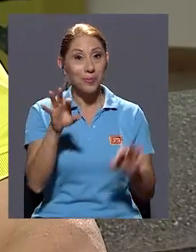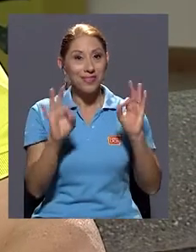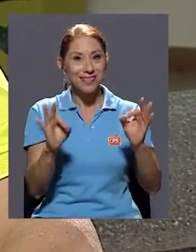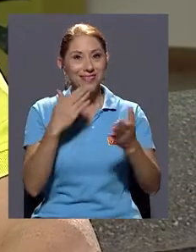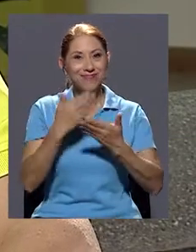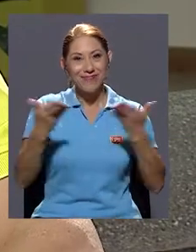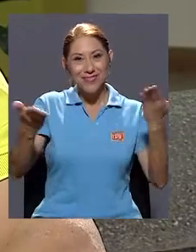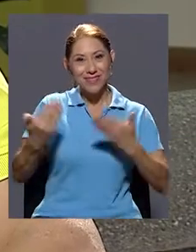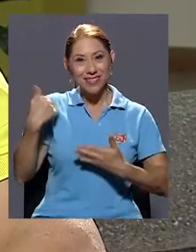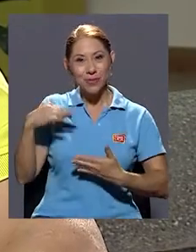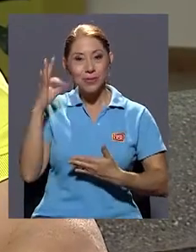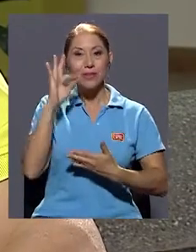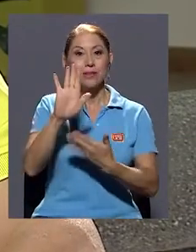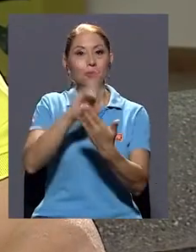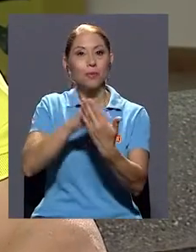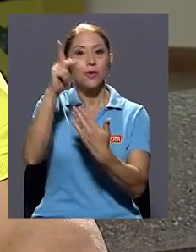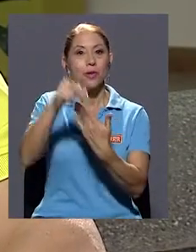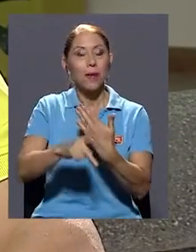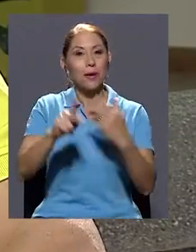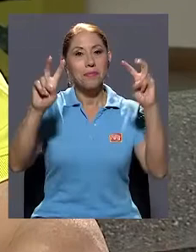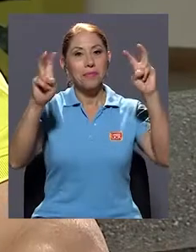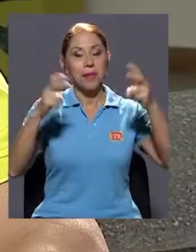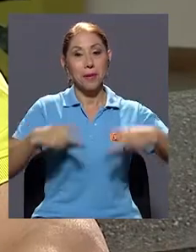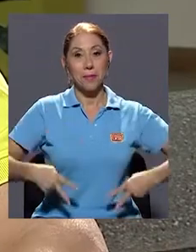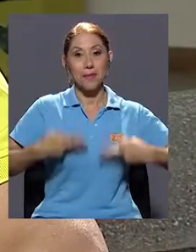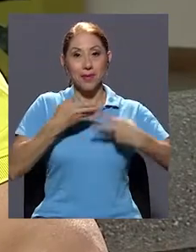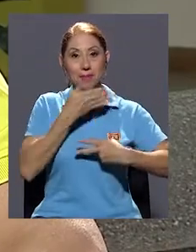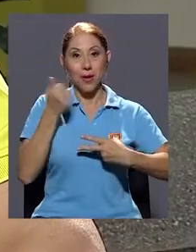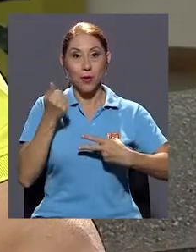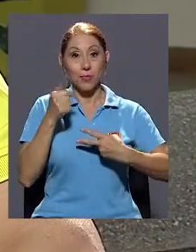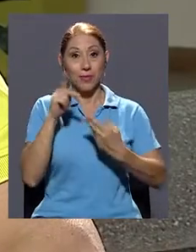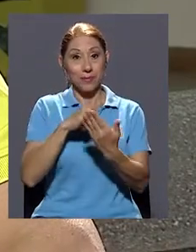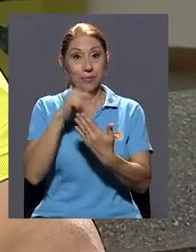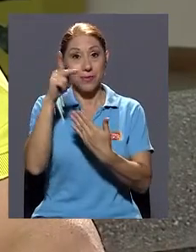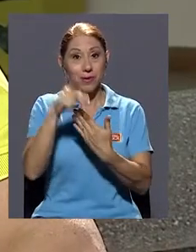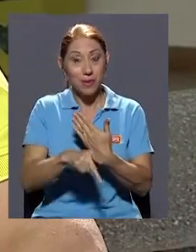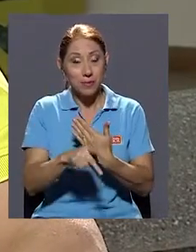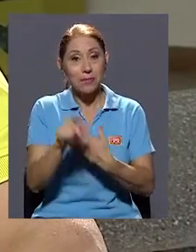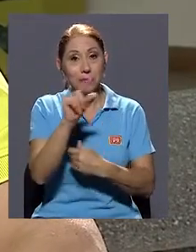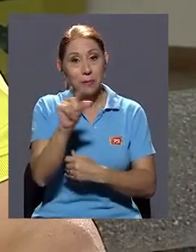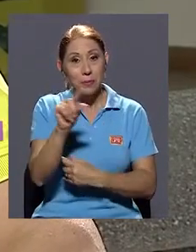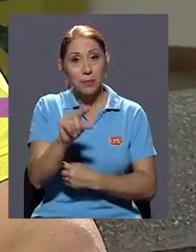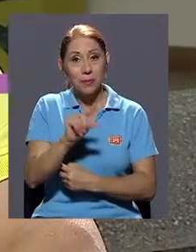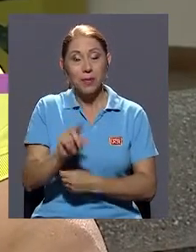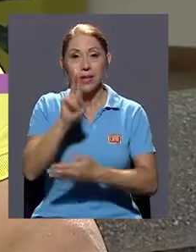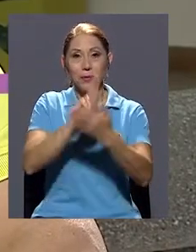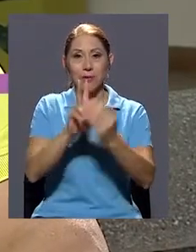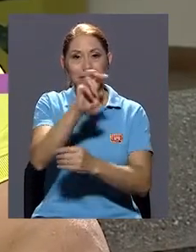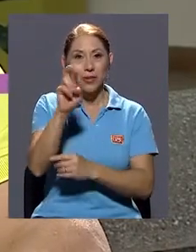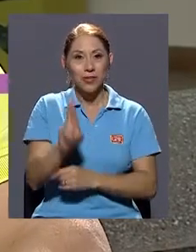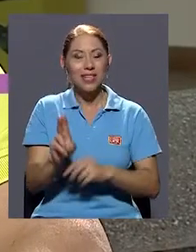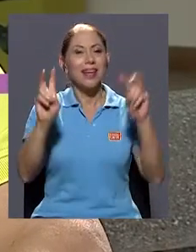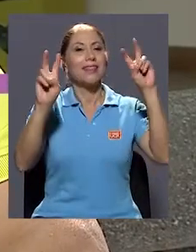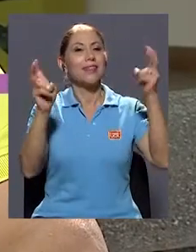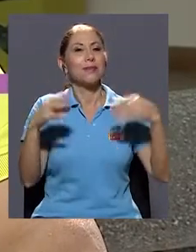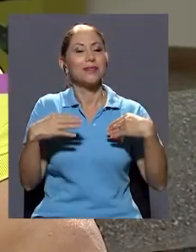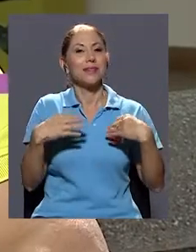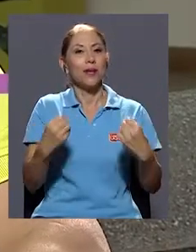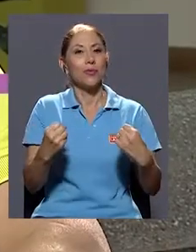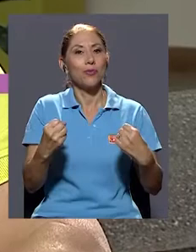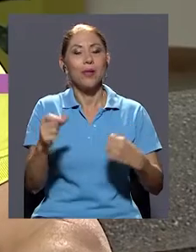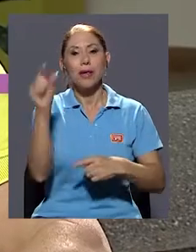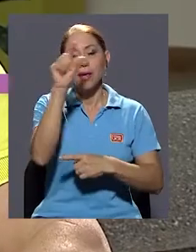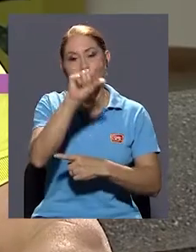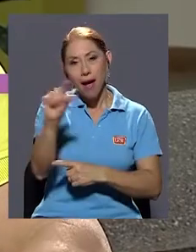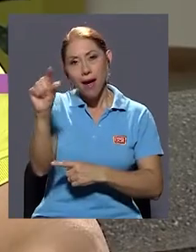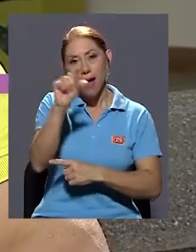Hola, ¿cómo están? Bienvenidas y bienvenidos a su programa Vivir Mejor, la telerevista de la Universidad de Costa Rica en temas de salud y